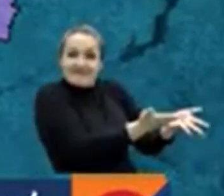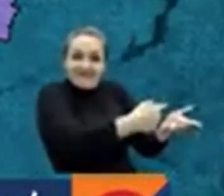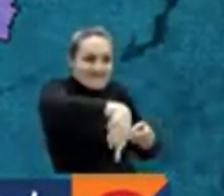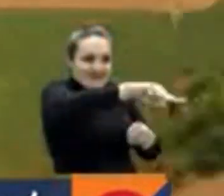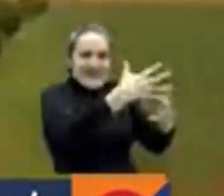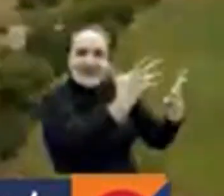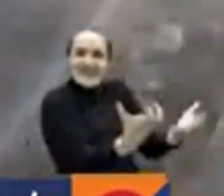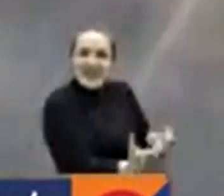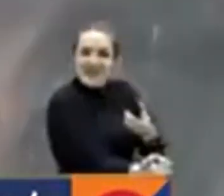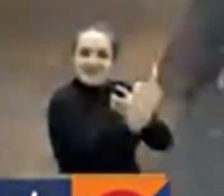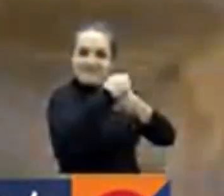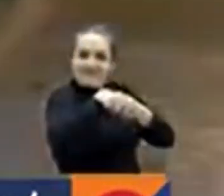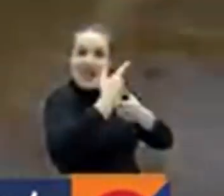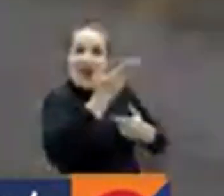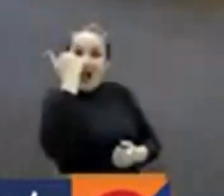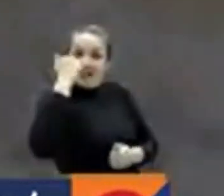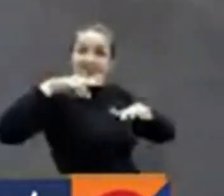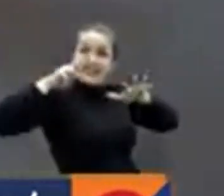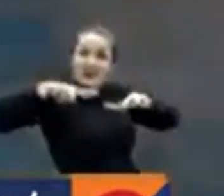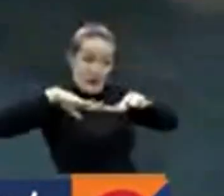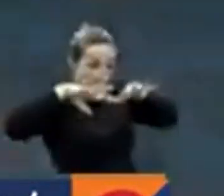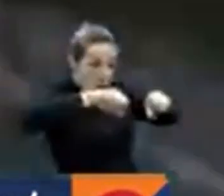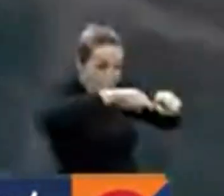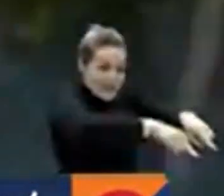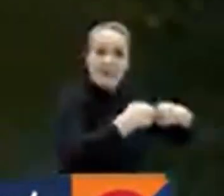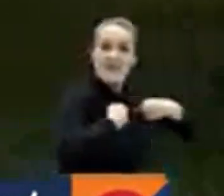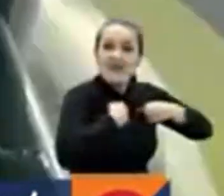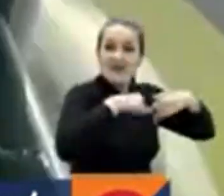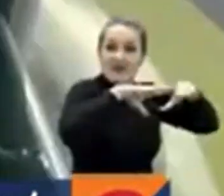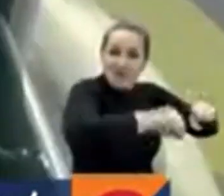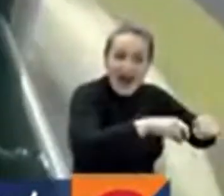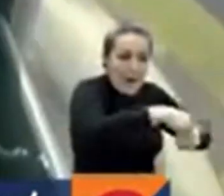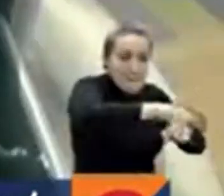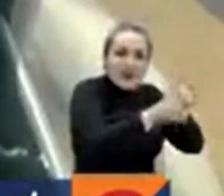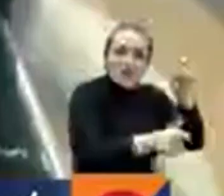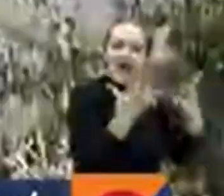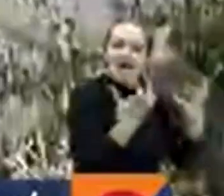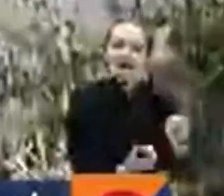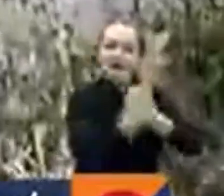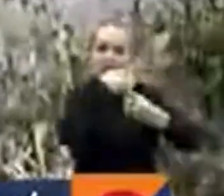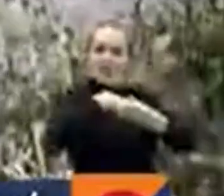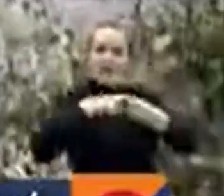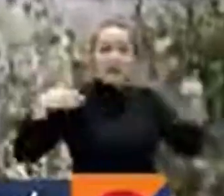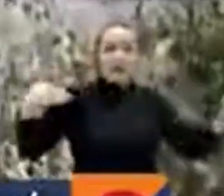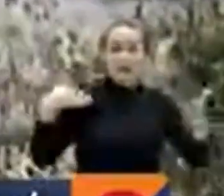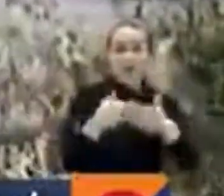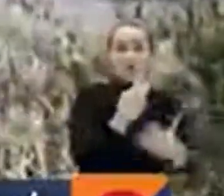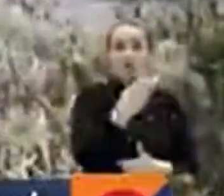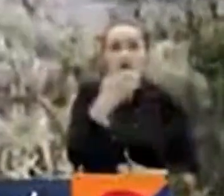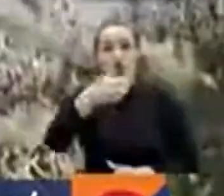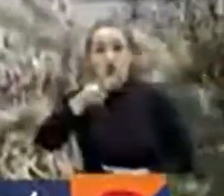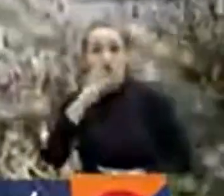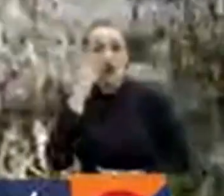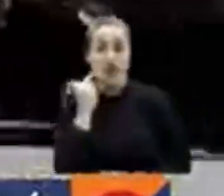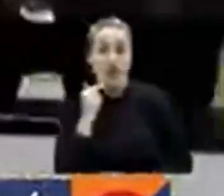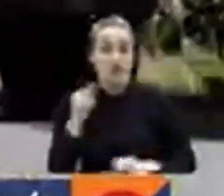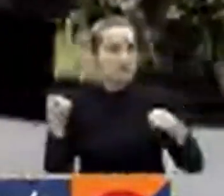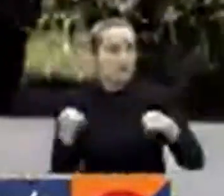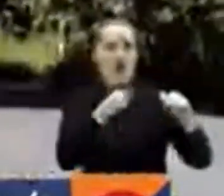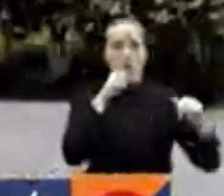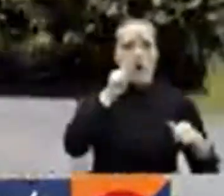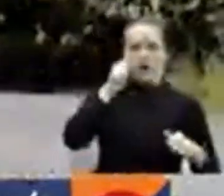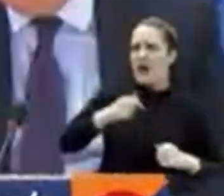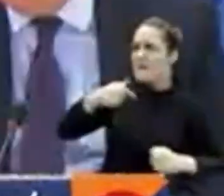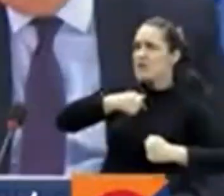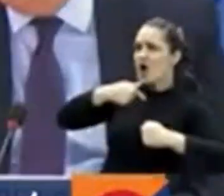por la que irrumpió hace siete meses y por la que actuando así durante doscientos doce días a lo largo y ancho de su vecina hoy